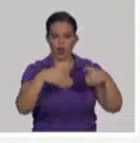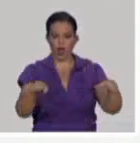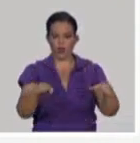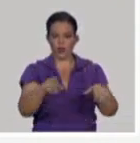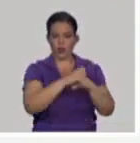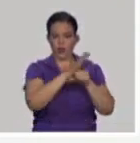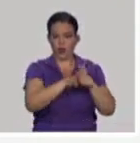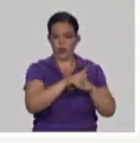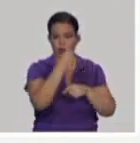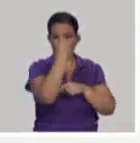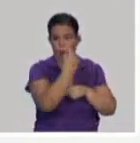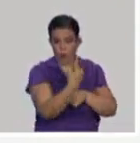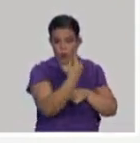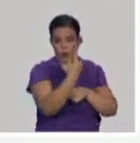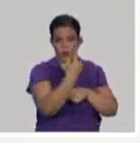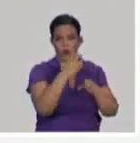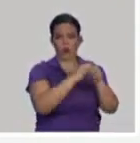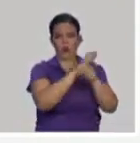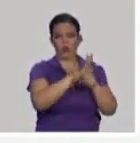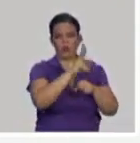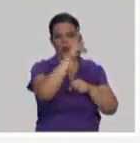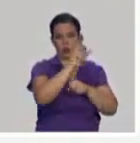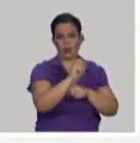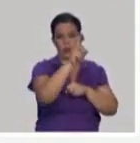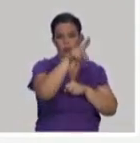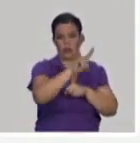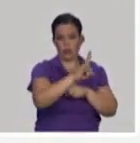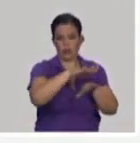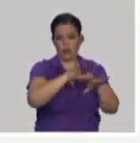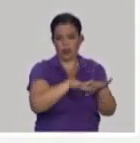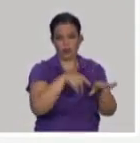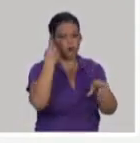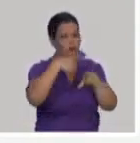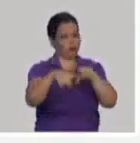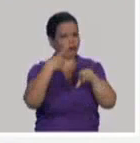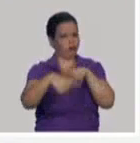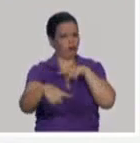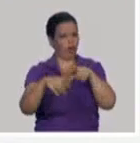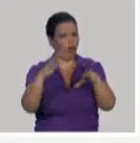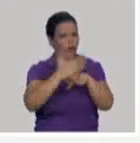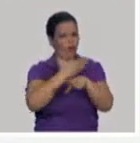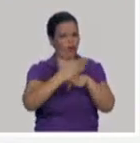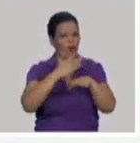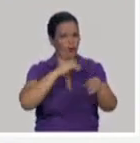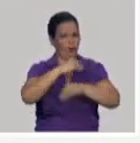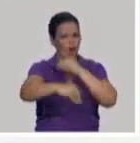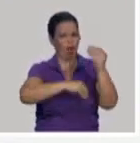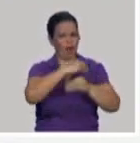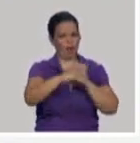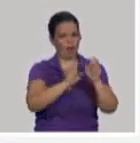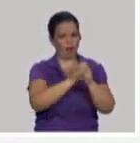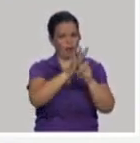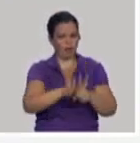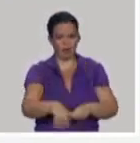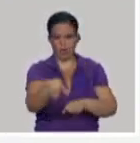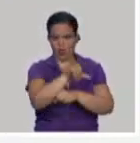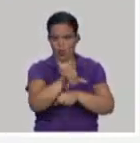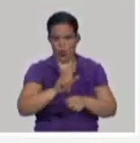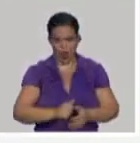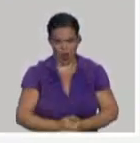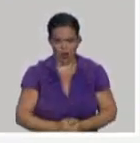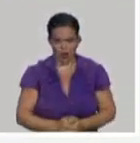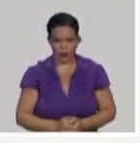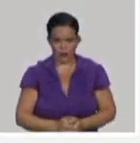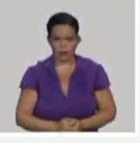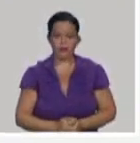de varias cepas. Lo otro que debería demostrar un candidato a vacunar es que es eficaz en proteger contra la